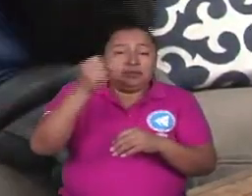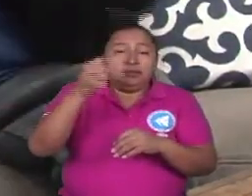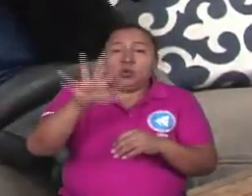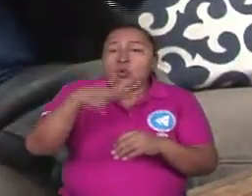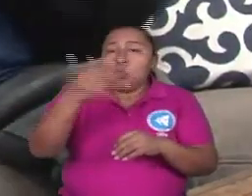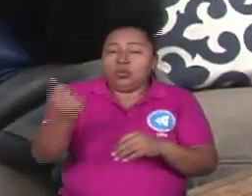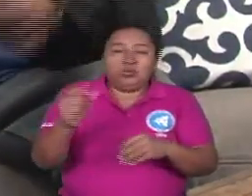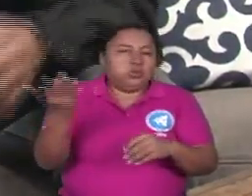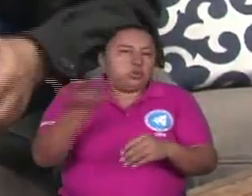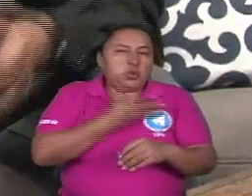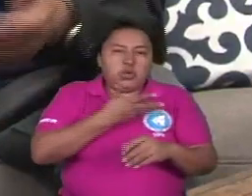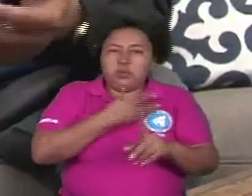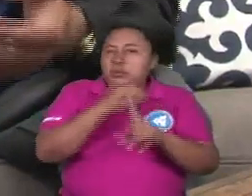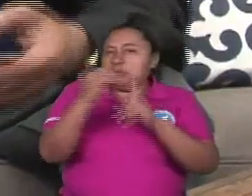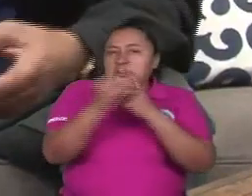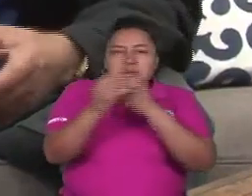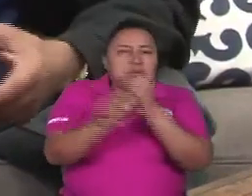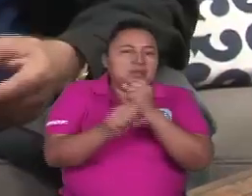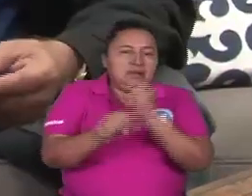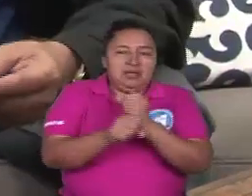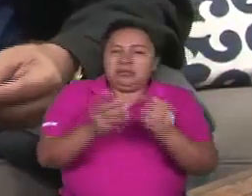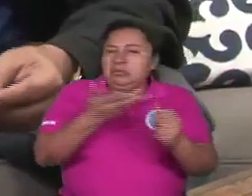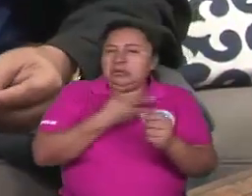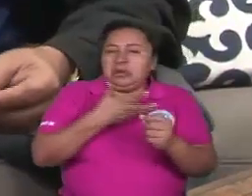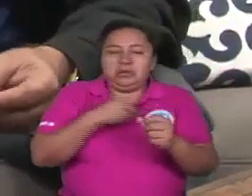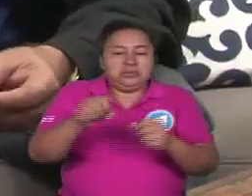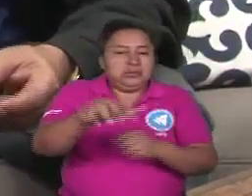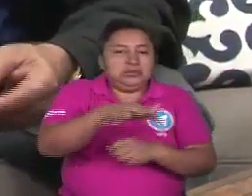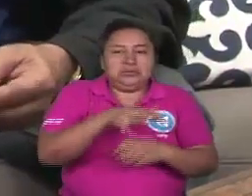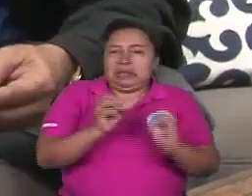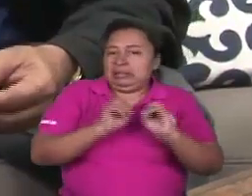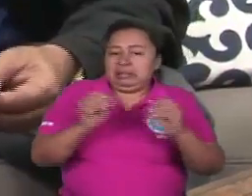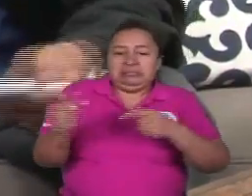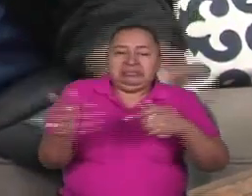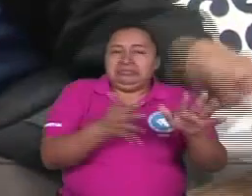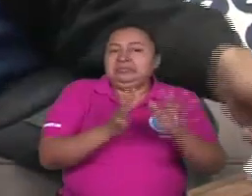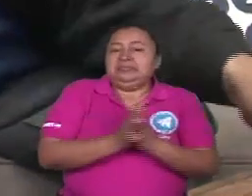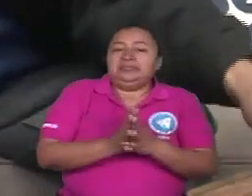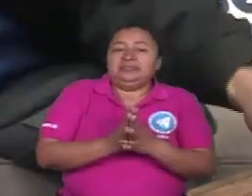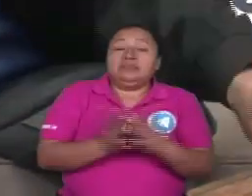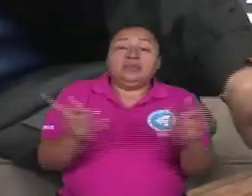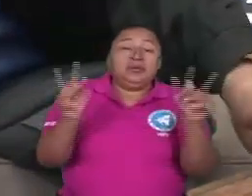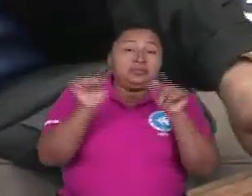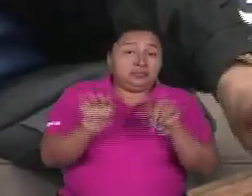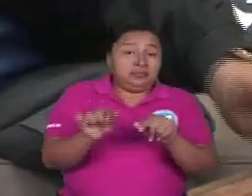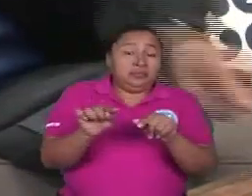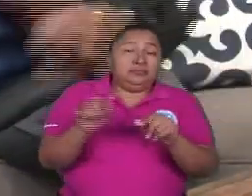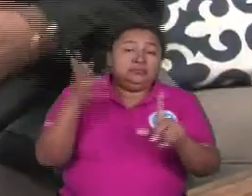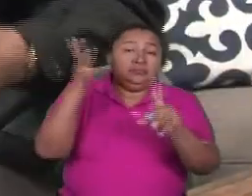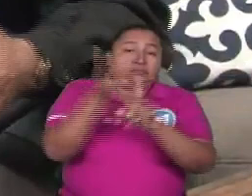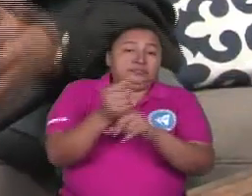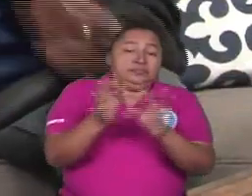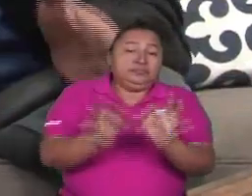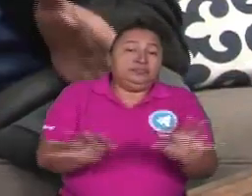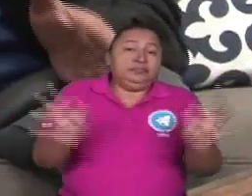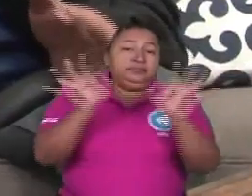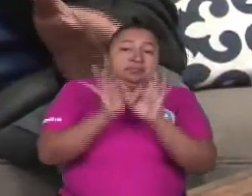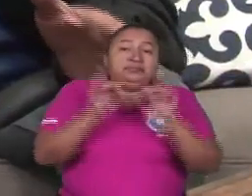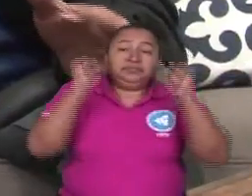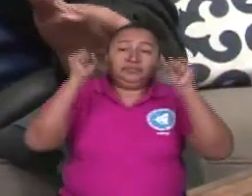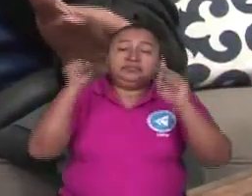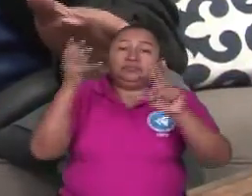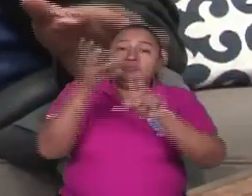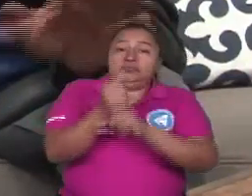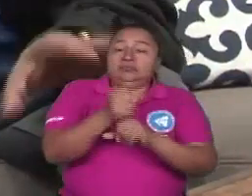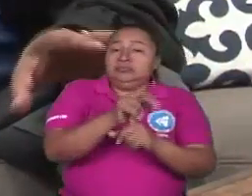enemigo de los sindicatos. Entonces, esos son logros importantes, el triunfo de la revolución